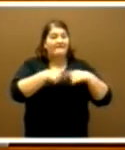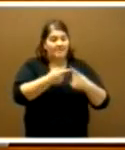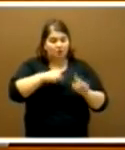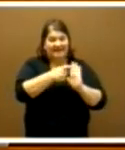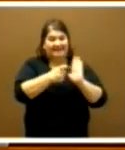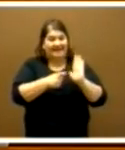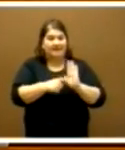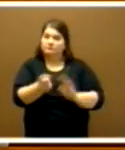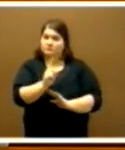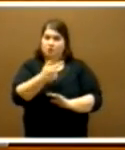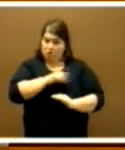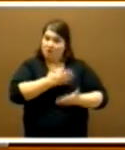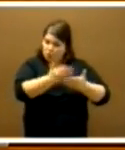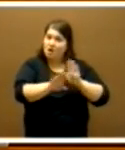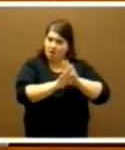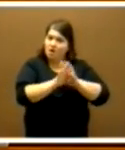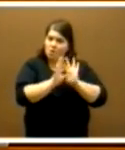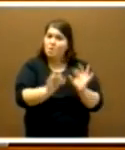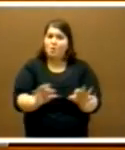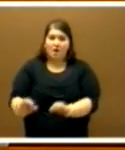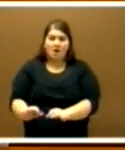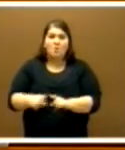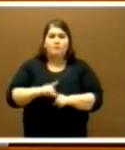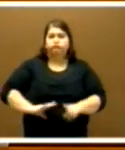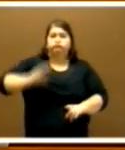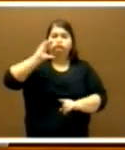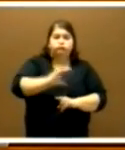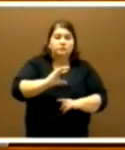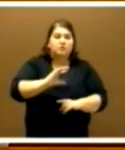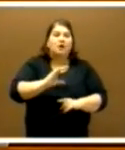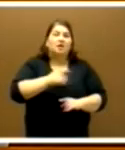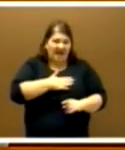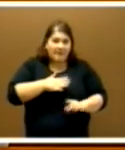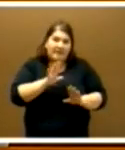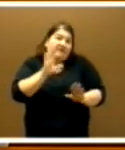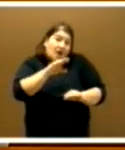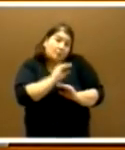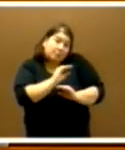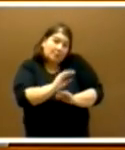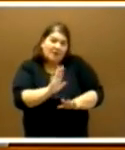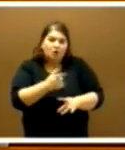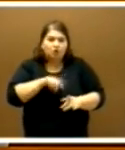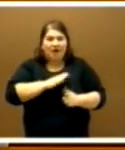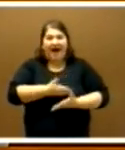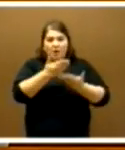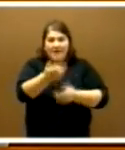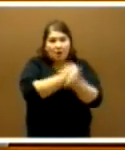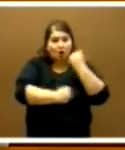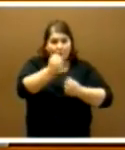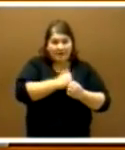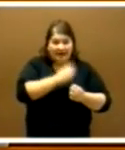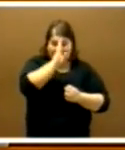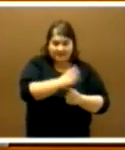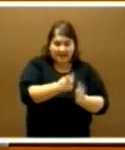ayudas a la familia, se han mantenido las ayudas, no eran tan sustanciosas como pretendíamos y hemos cambiado una ayuda económica directa por servicios